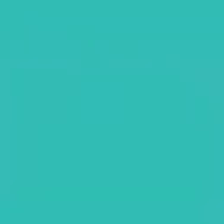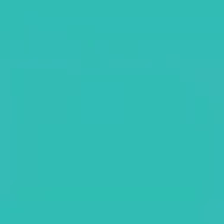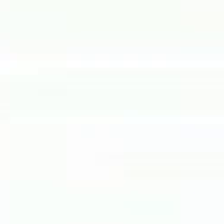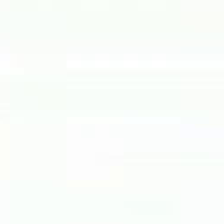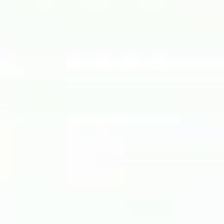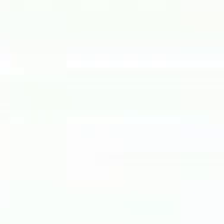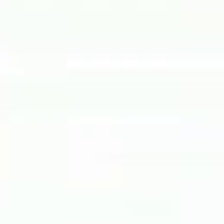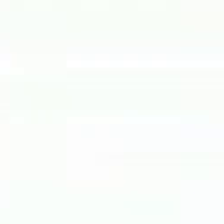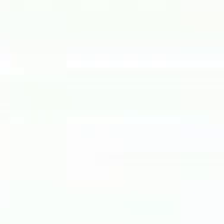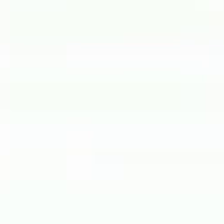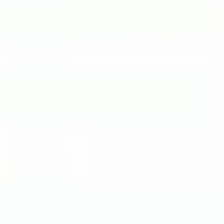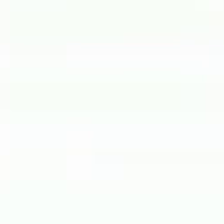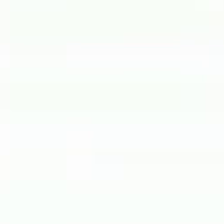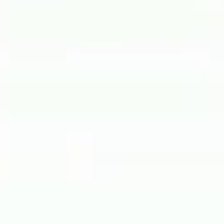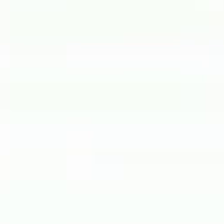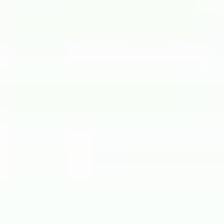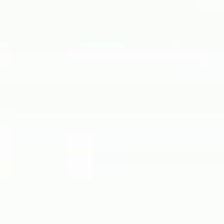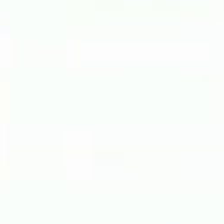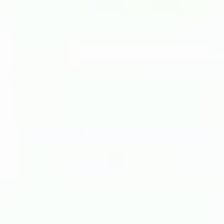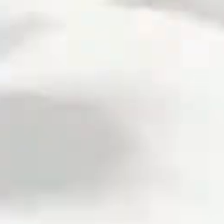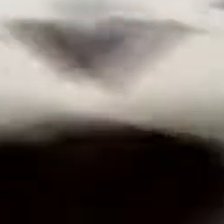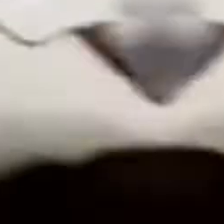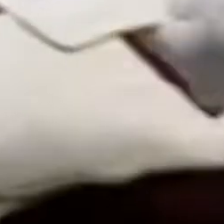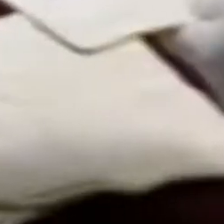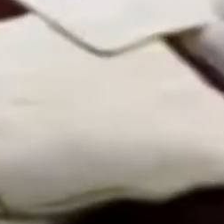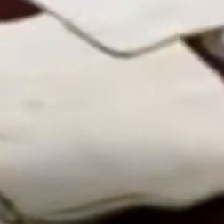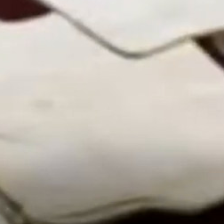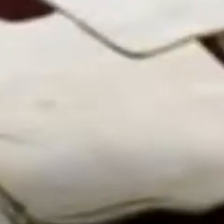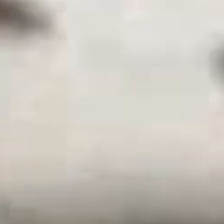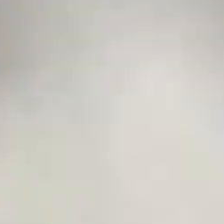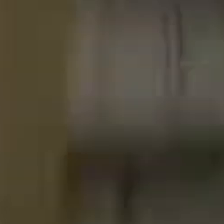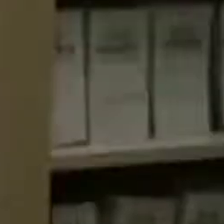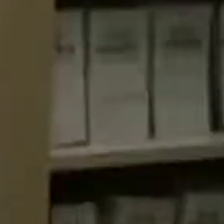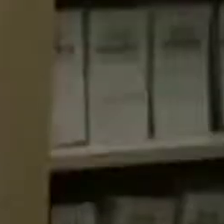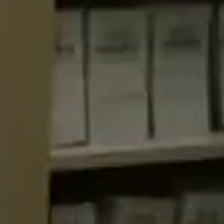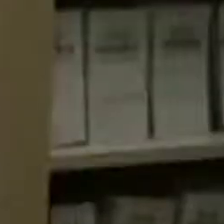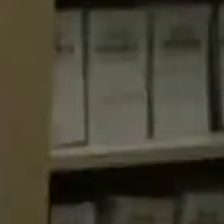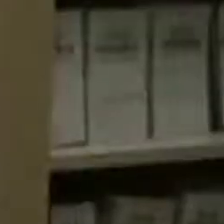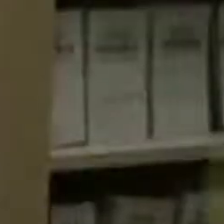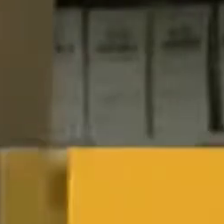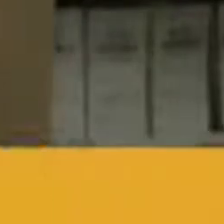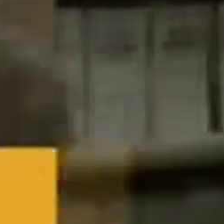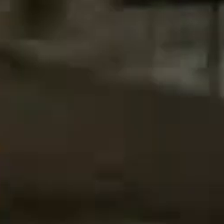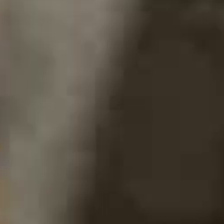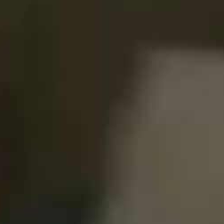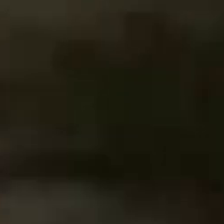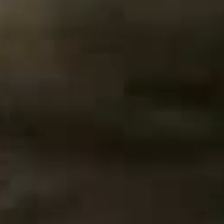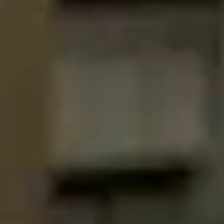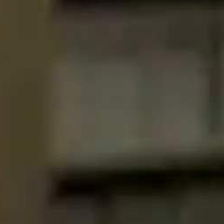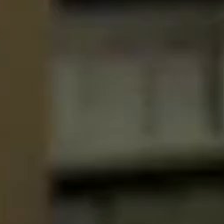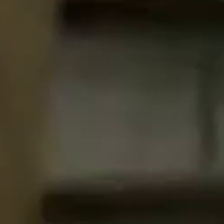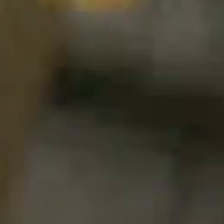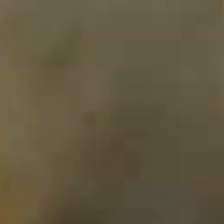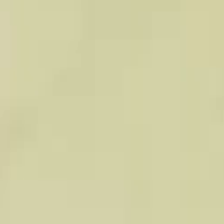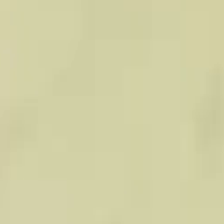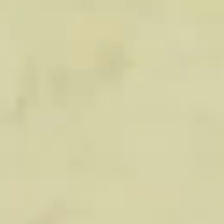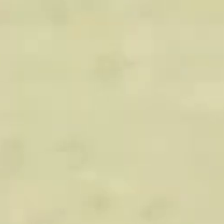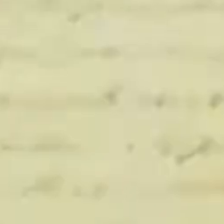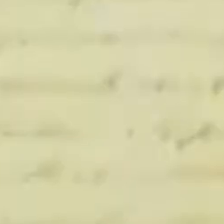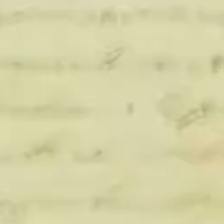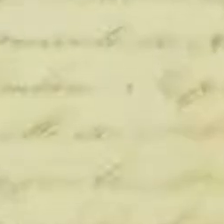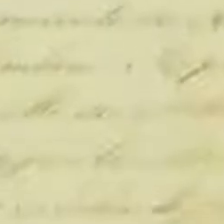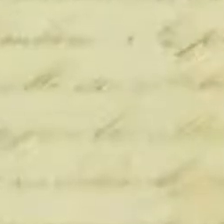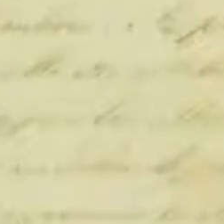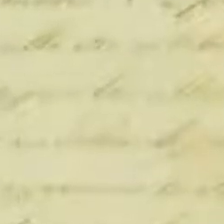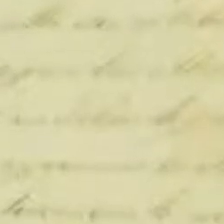El Archivo General de la Nación presenta su cuarto microprograma El Documento del Mes. El 11 de Septiembre de